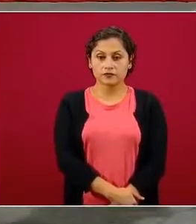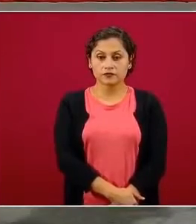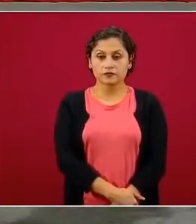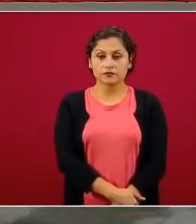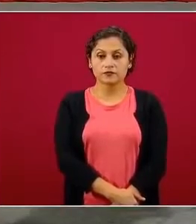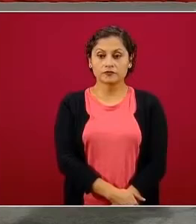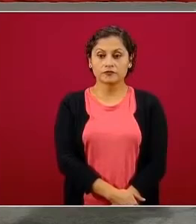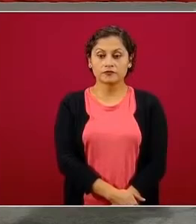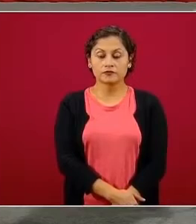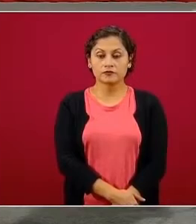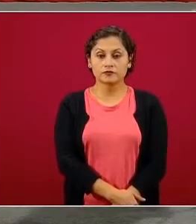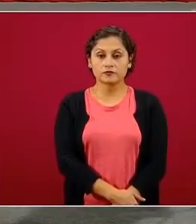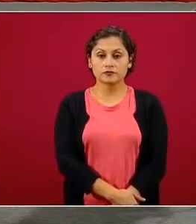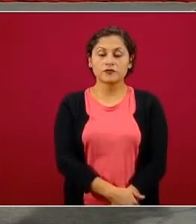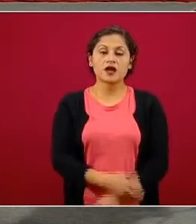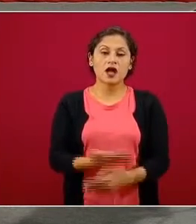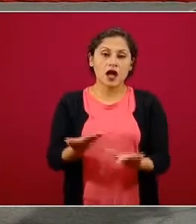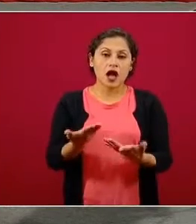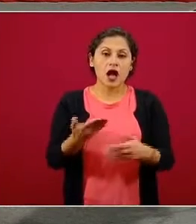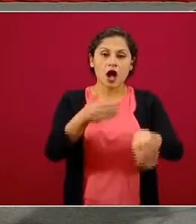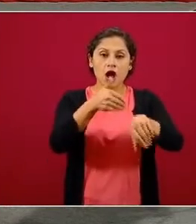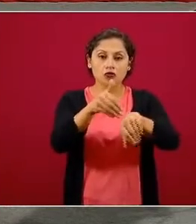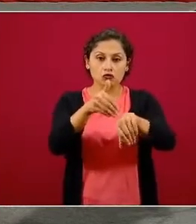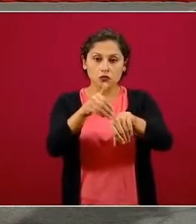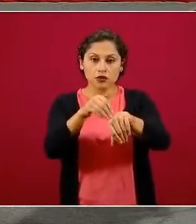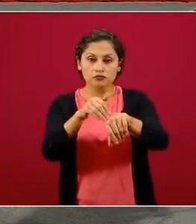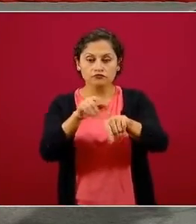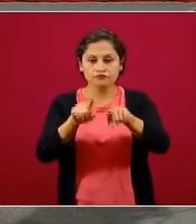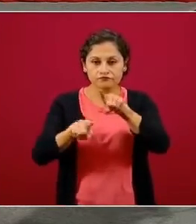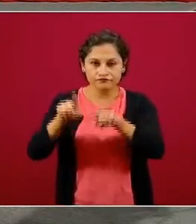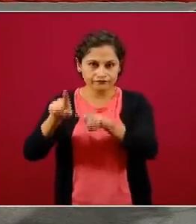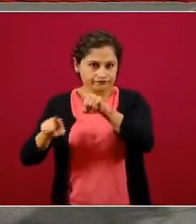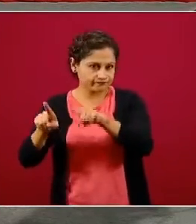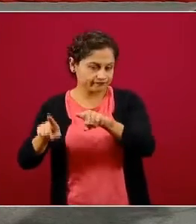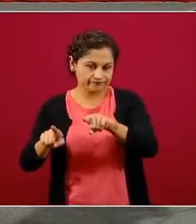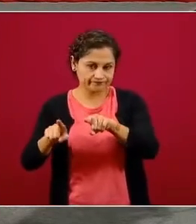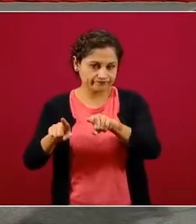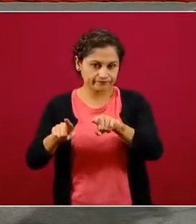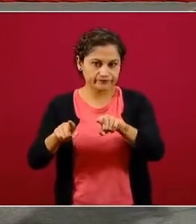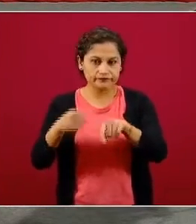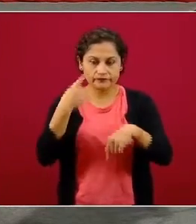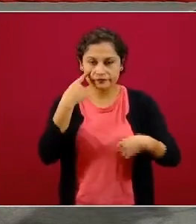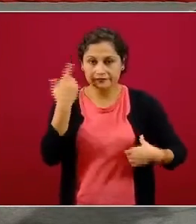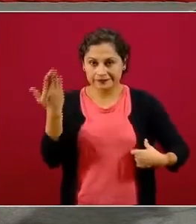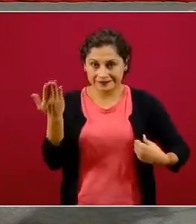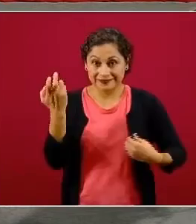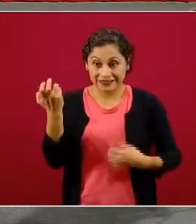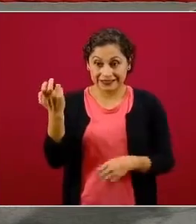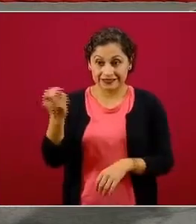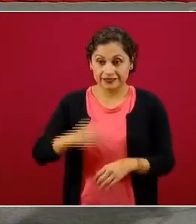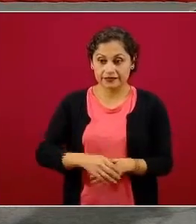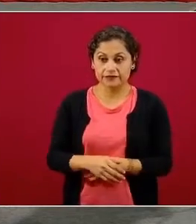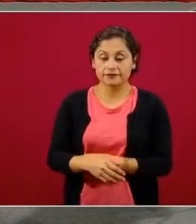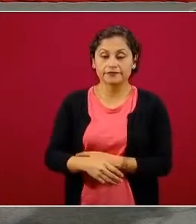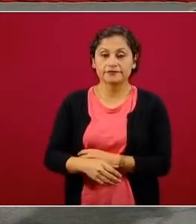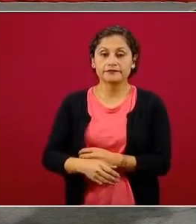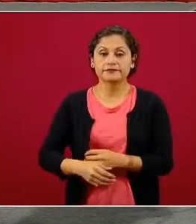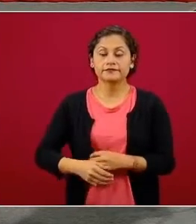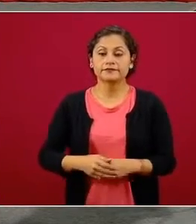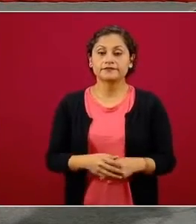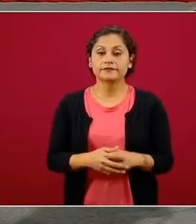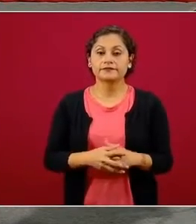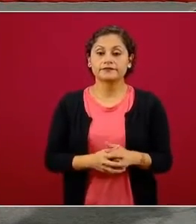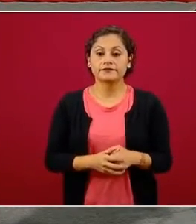cantidades variables y son además razones variables. Es esta. Este es ya un primer